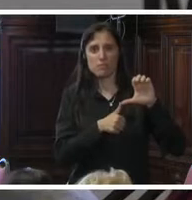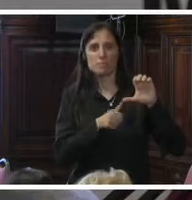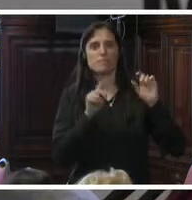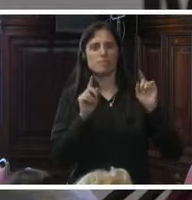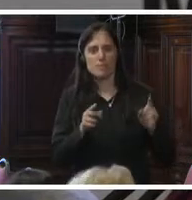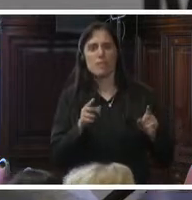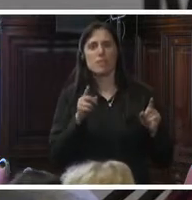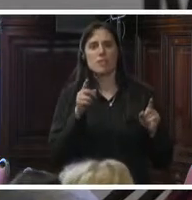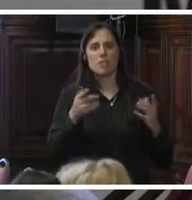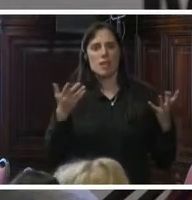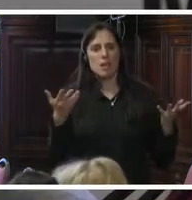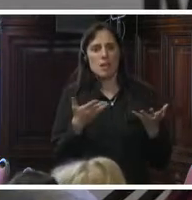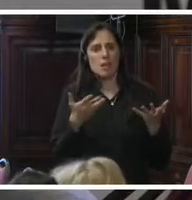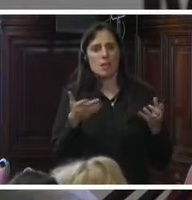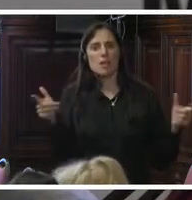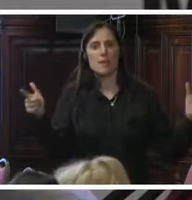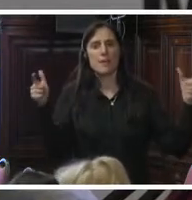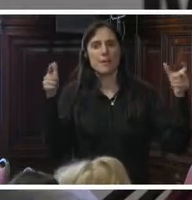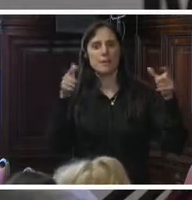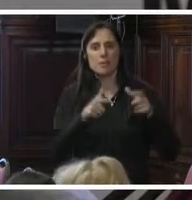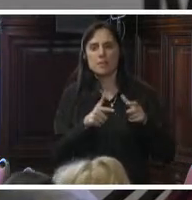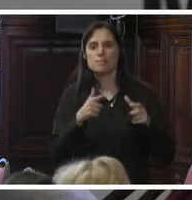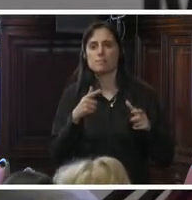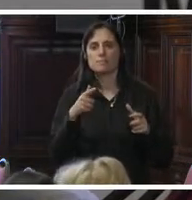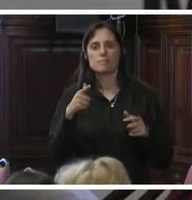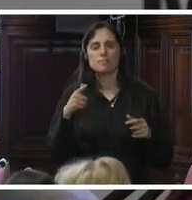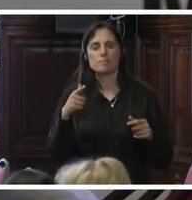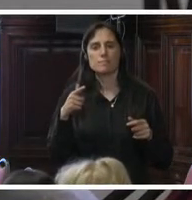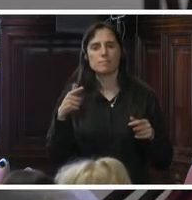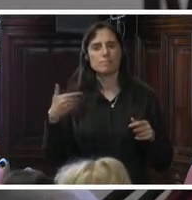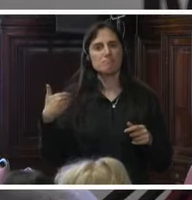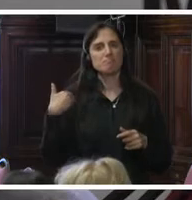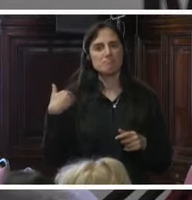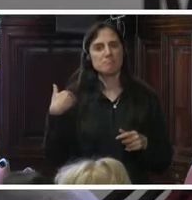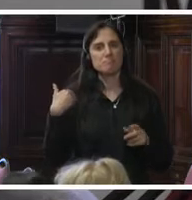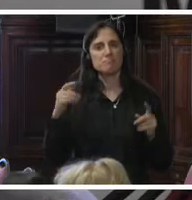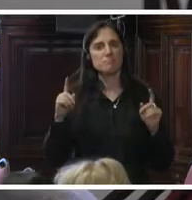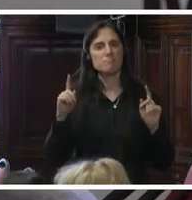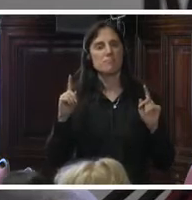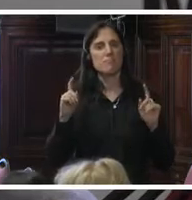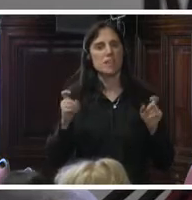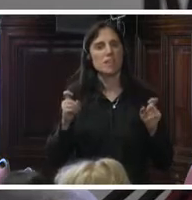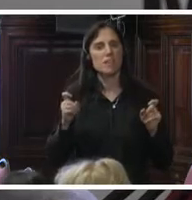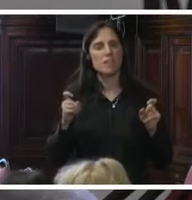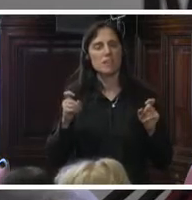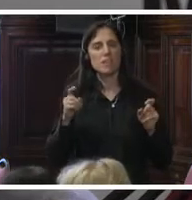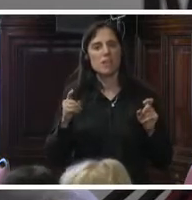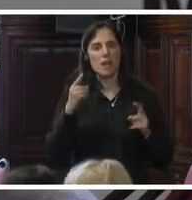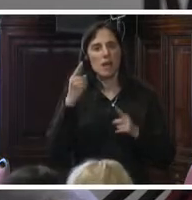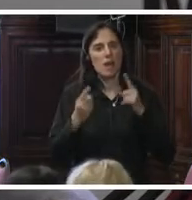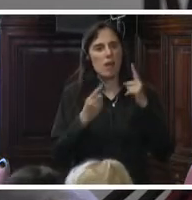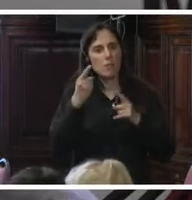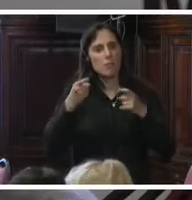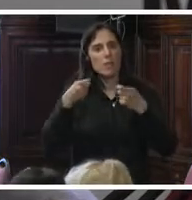aquí reunidos a instancias de algunas